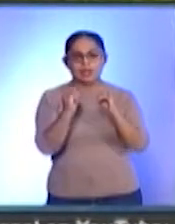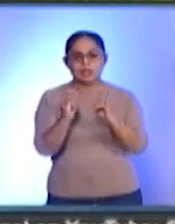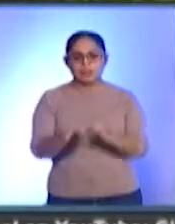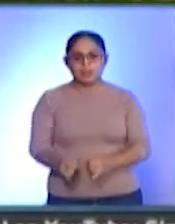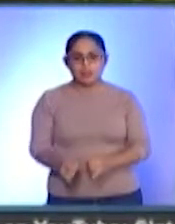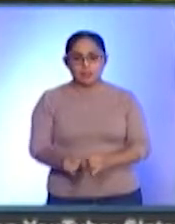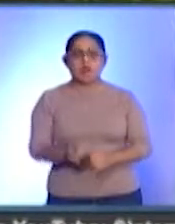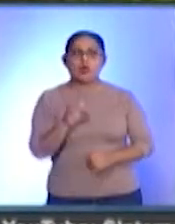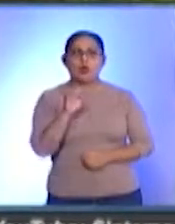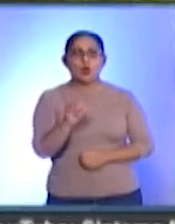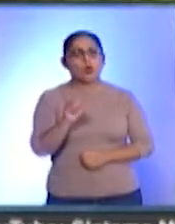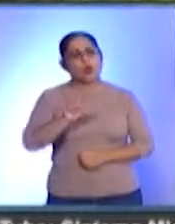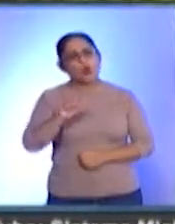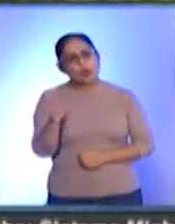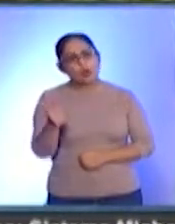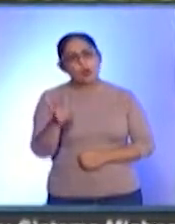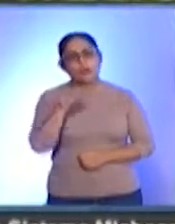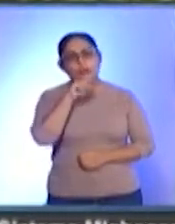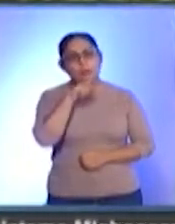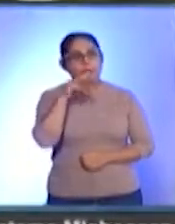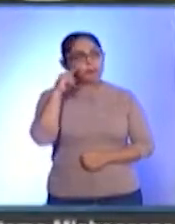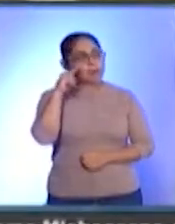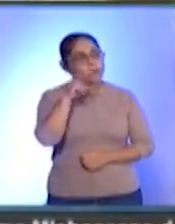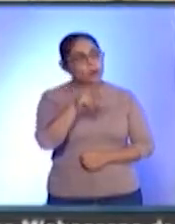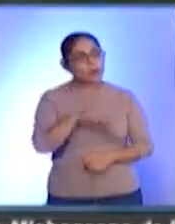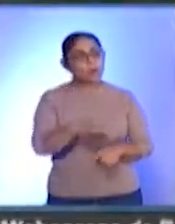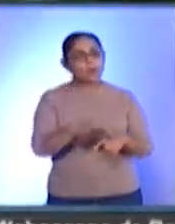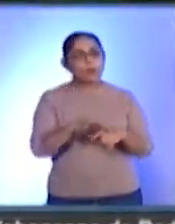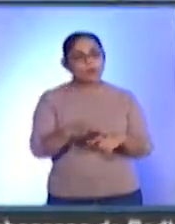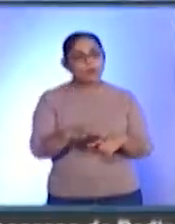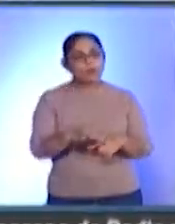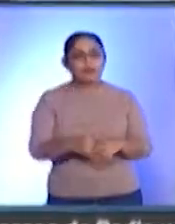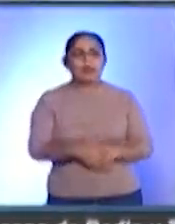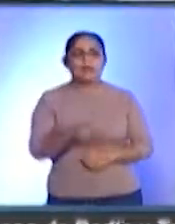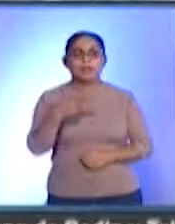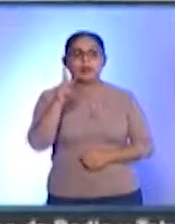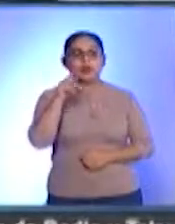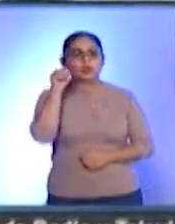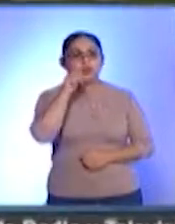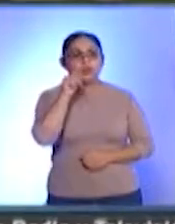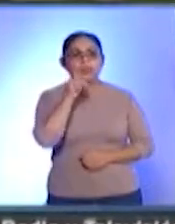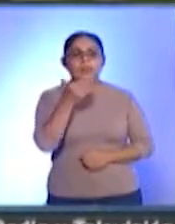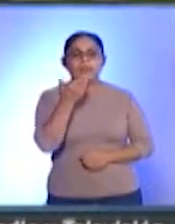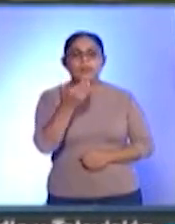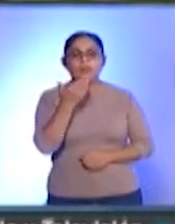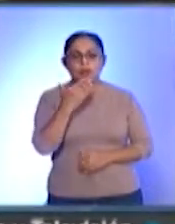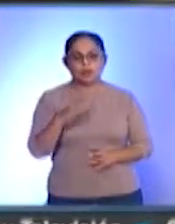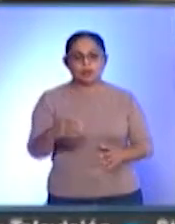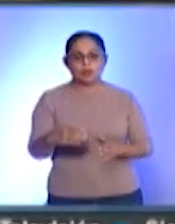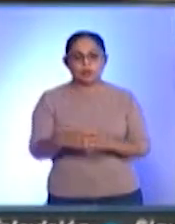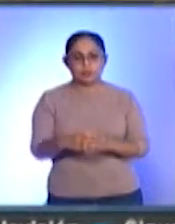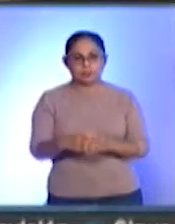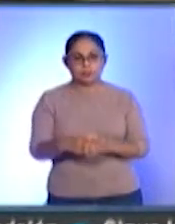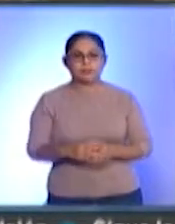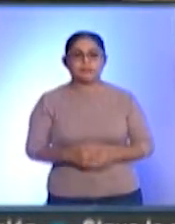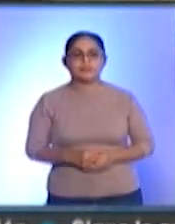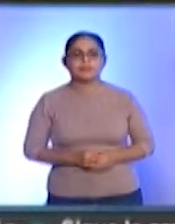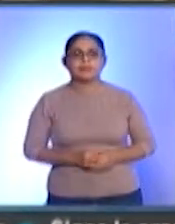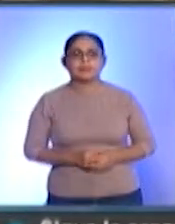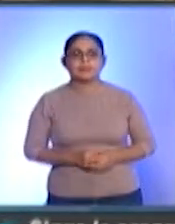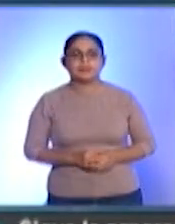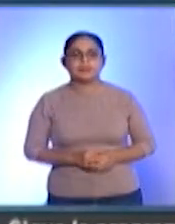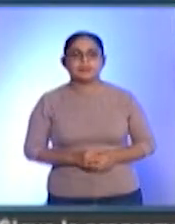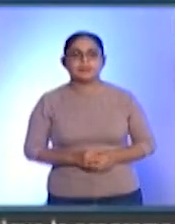para otros contextos tangible o intangible, pero siempre hace un bien colectivo. Guadalupe Becerril, ECM Noticias.